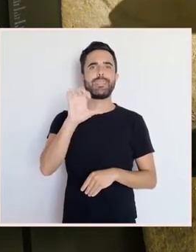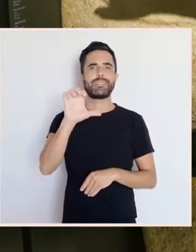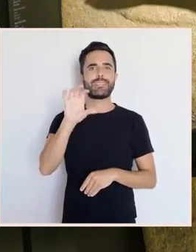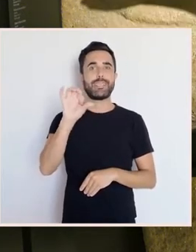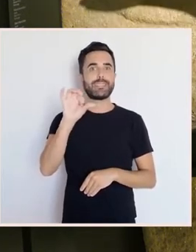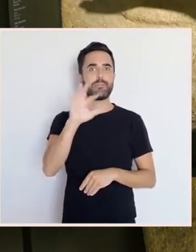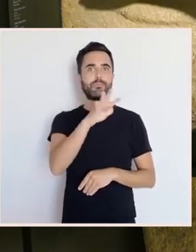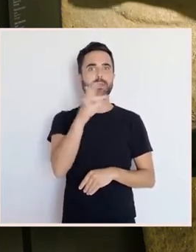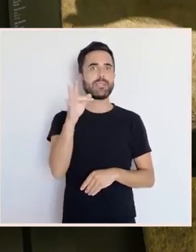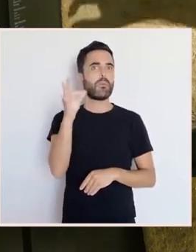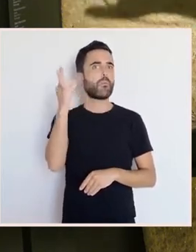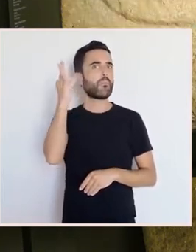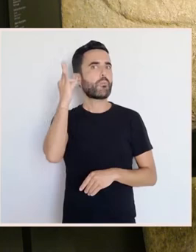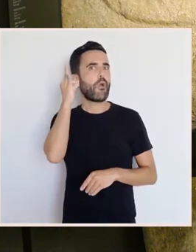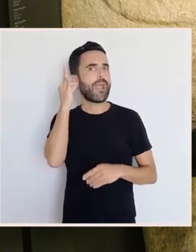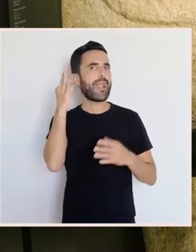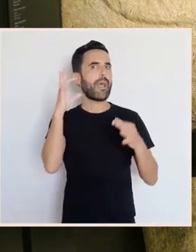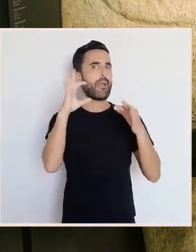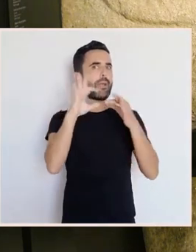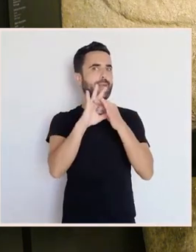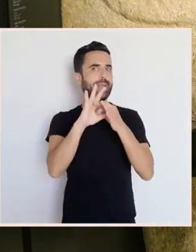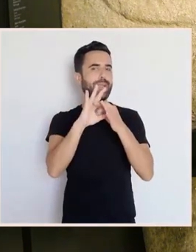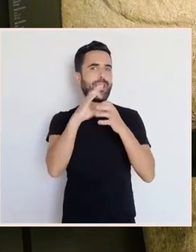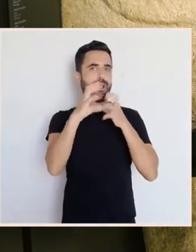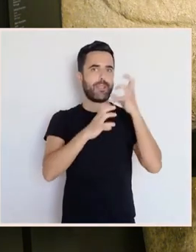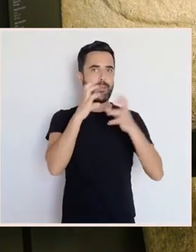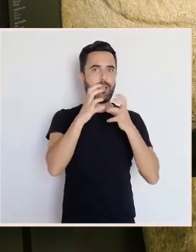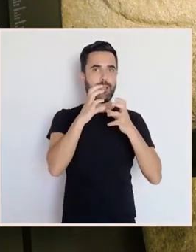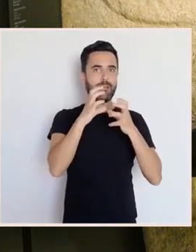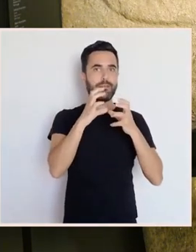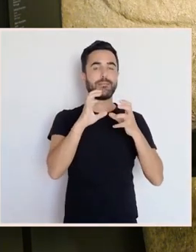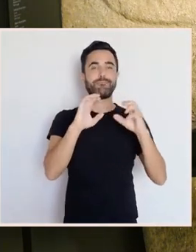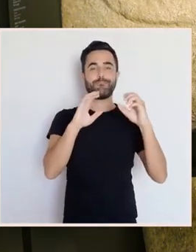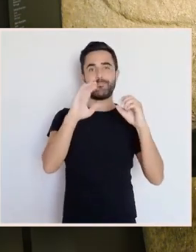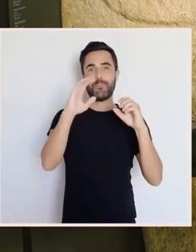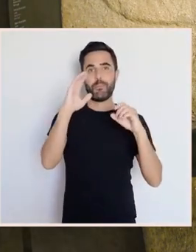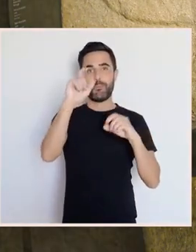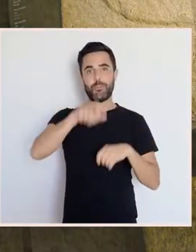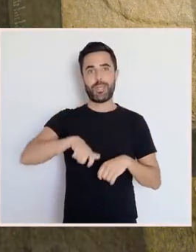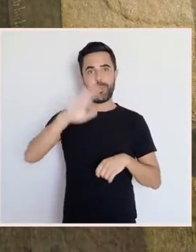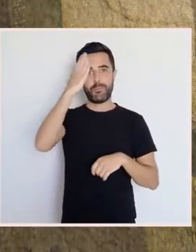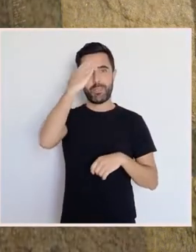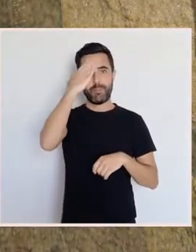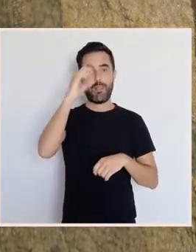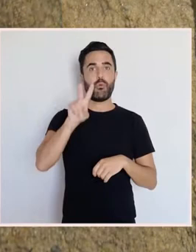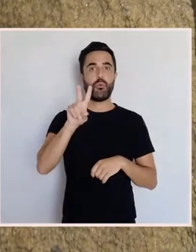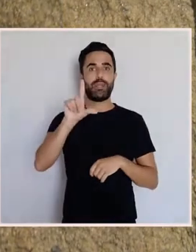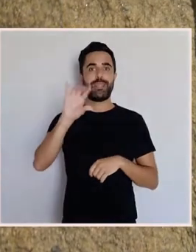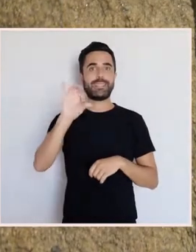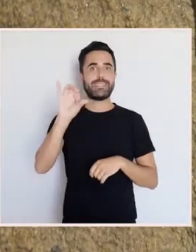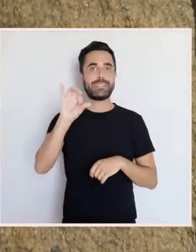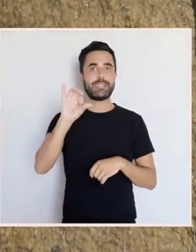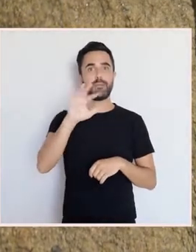principal seria Ulises e a águia seria unha cerea. Xa que no mundo clásico